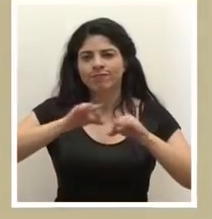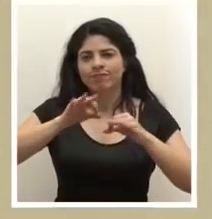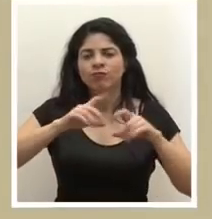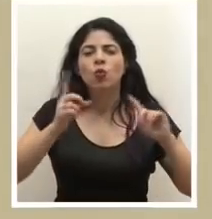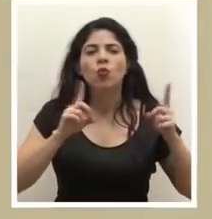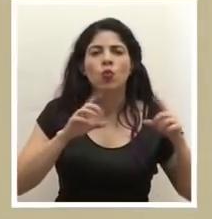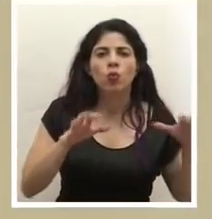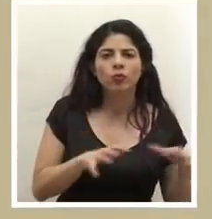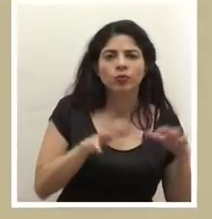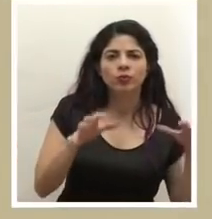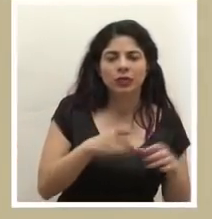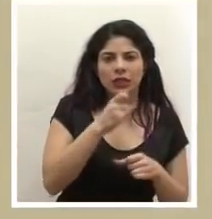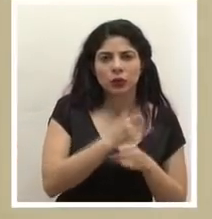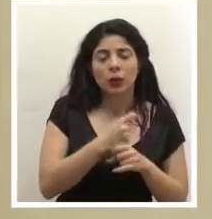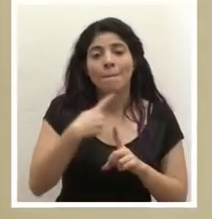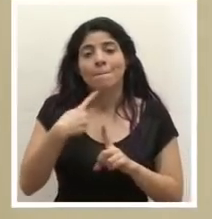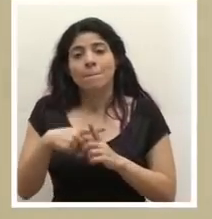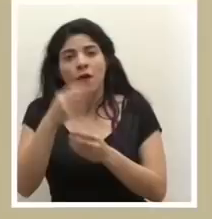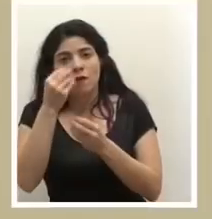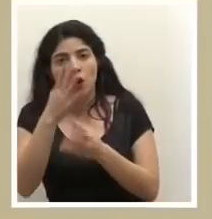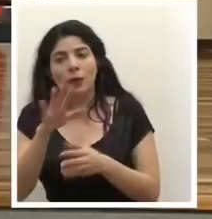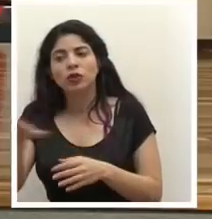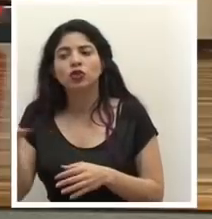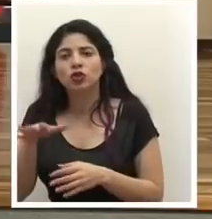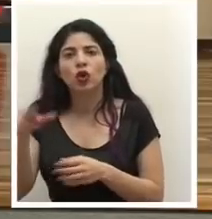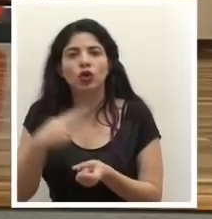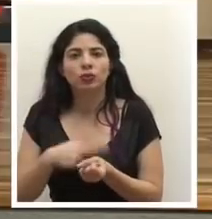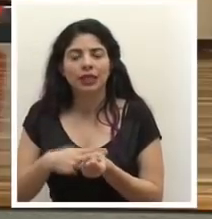acciones de la institución, así como los datos en hospitales.